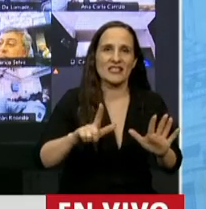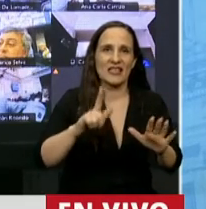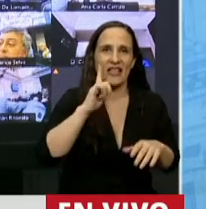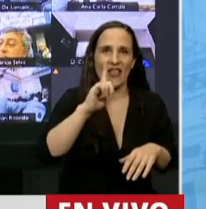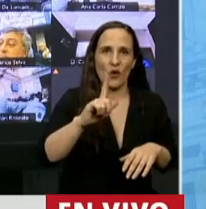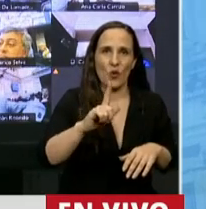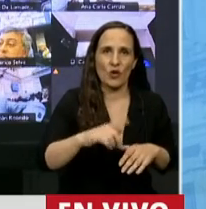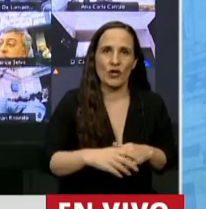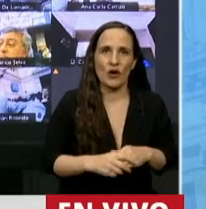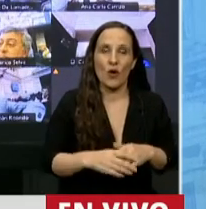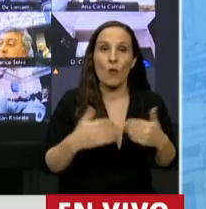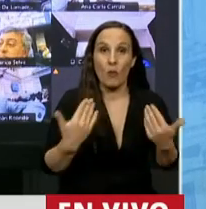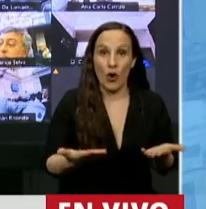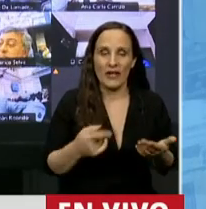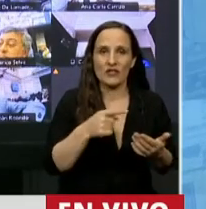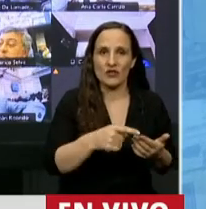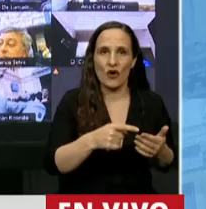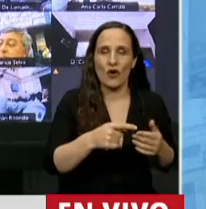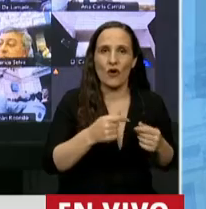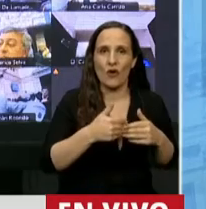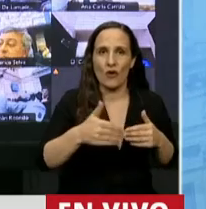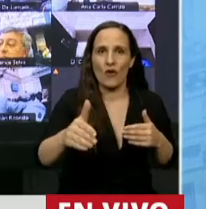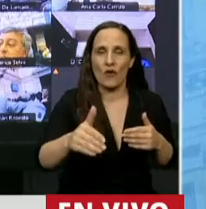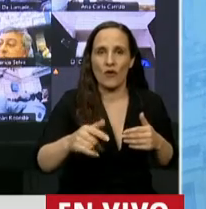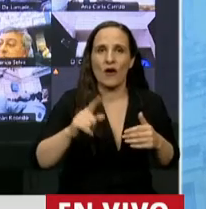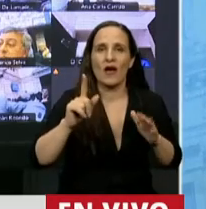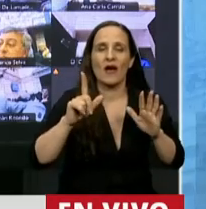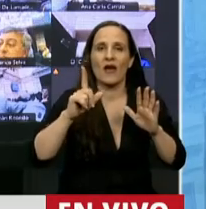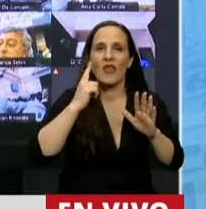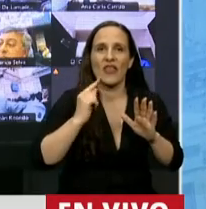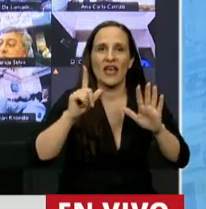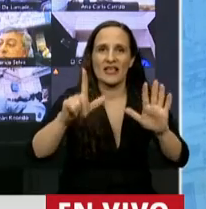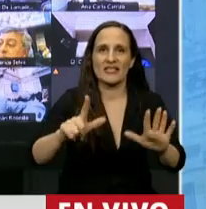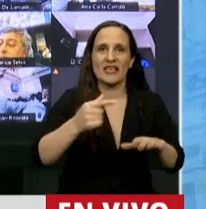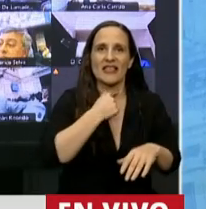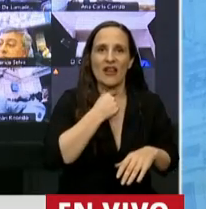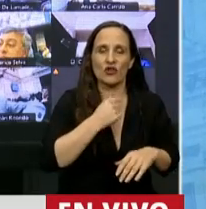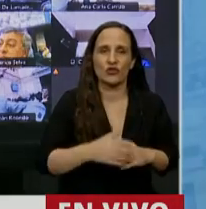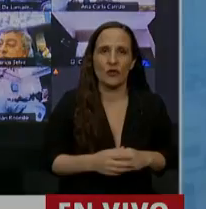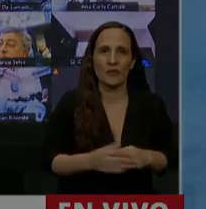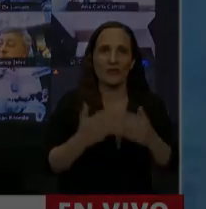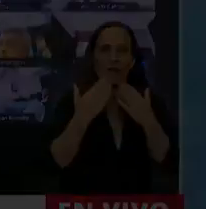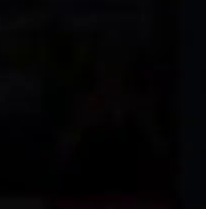julio. Por ende, estuvo vigente hasta el día 7 de agosto. Gracias, diputada.